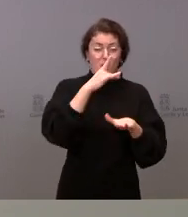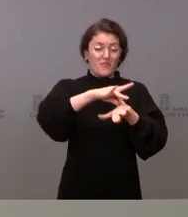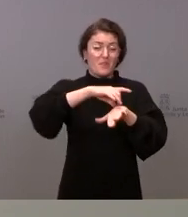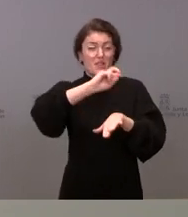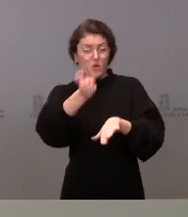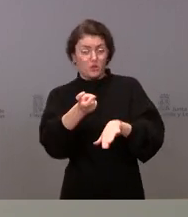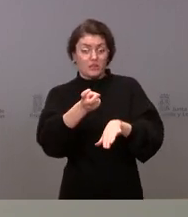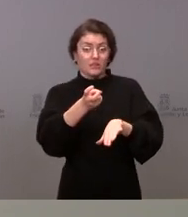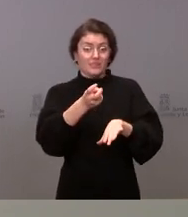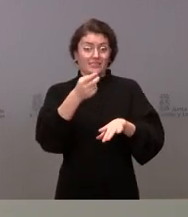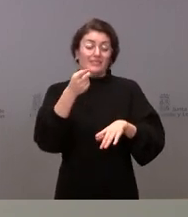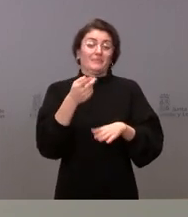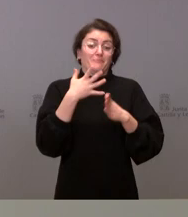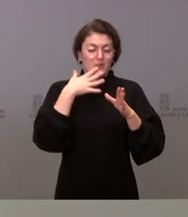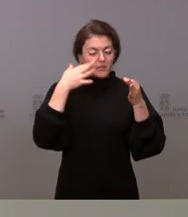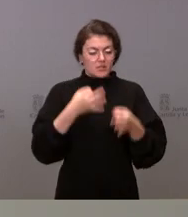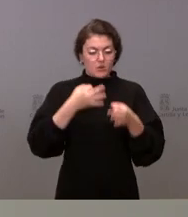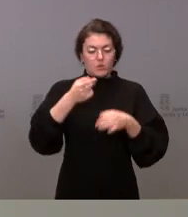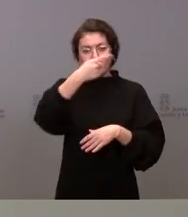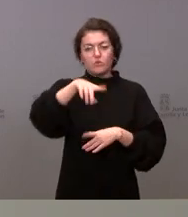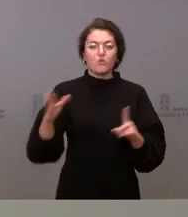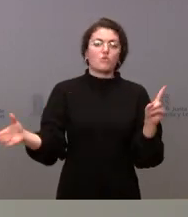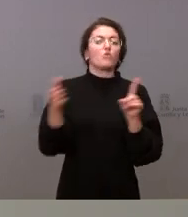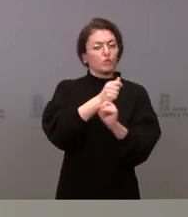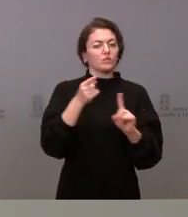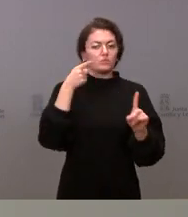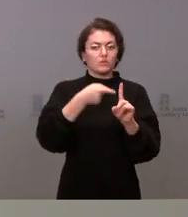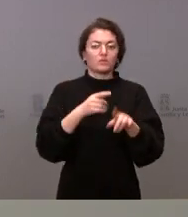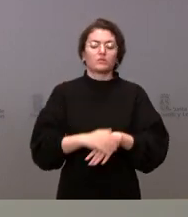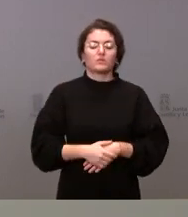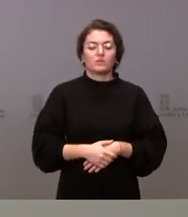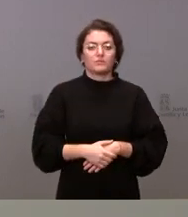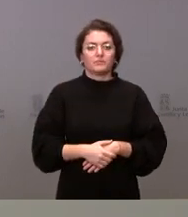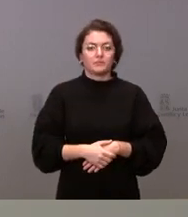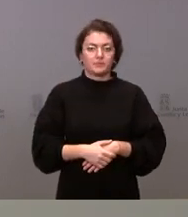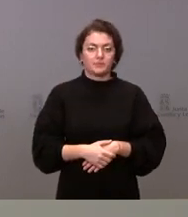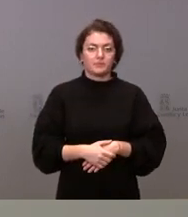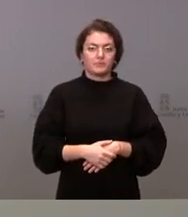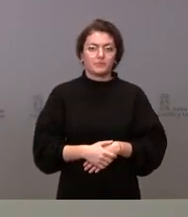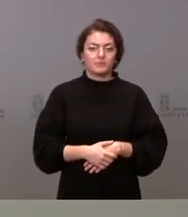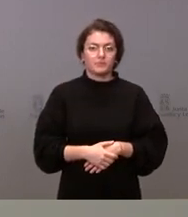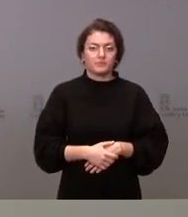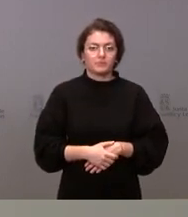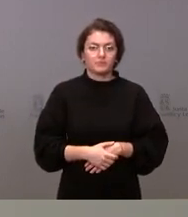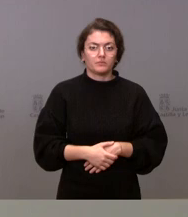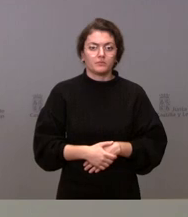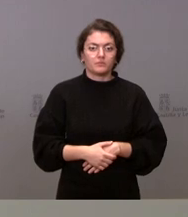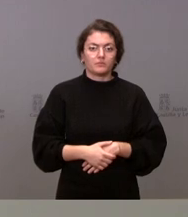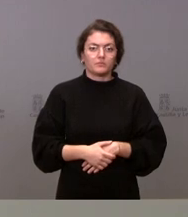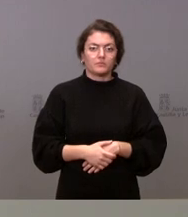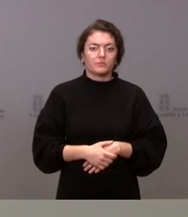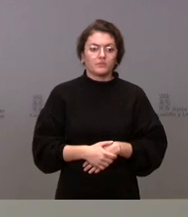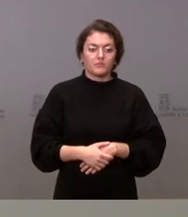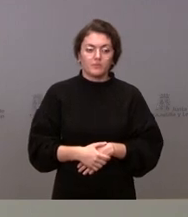segura que conseguiremos entre todos ese objetivo. En cuanto a las